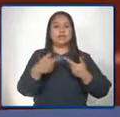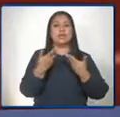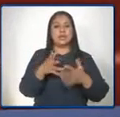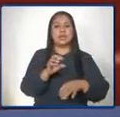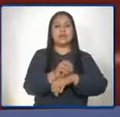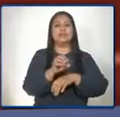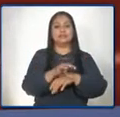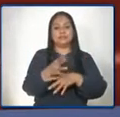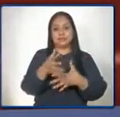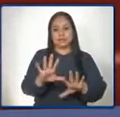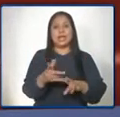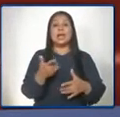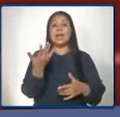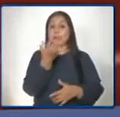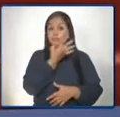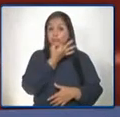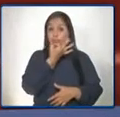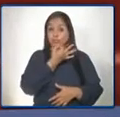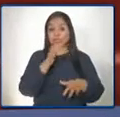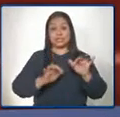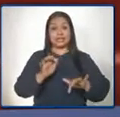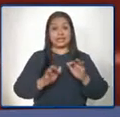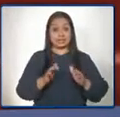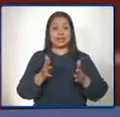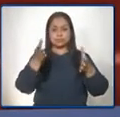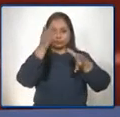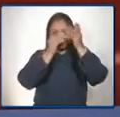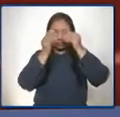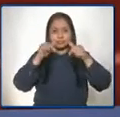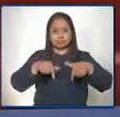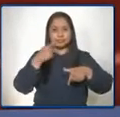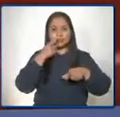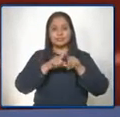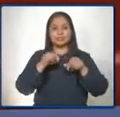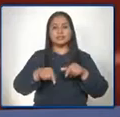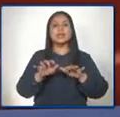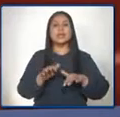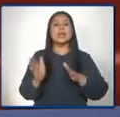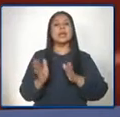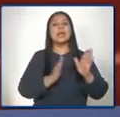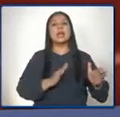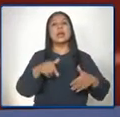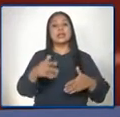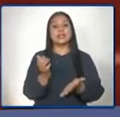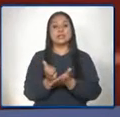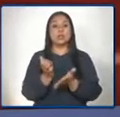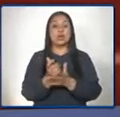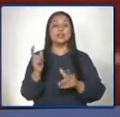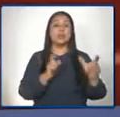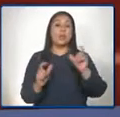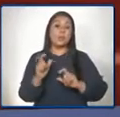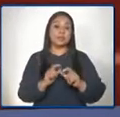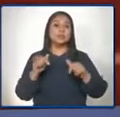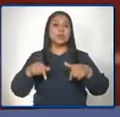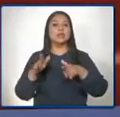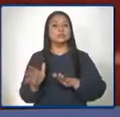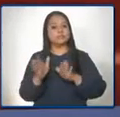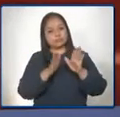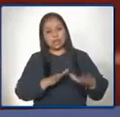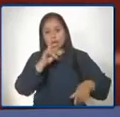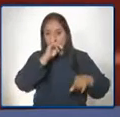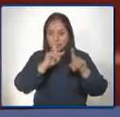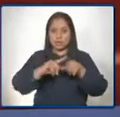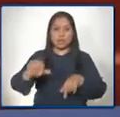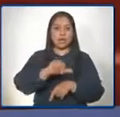secretarial, hemos avanzado hasta las escuelas de comercio y ahora estamos ya dando cobertura a algunos